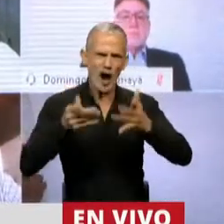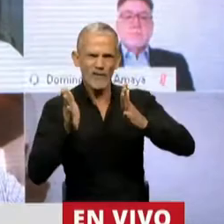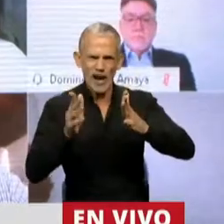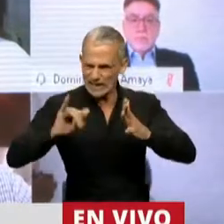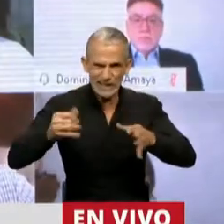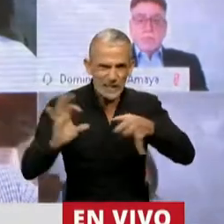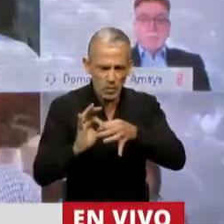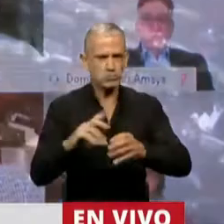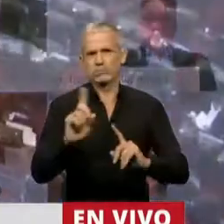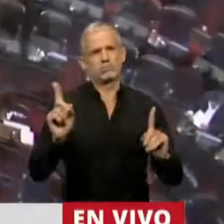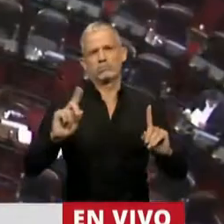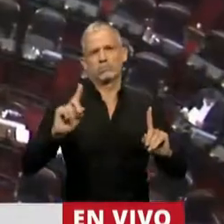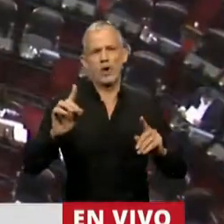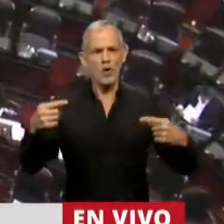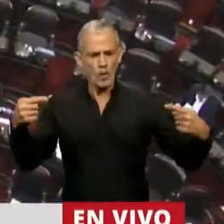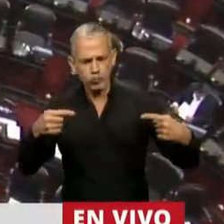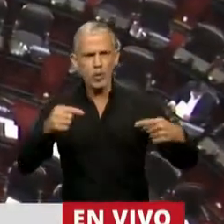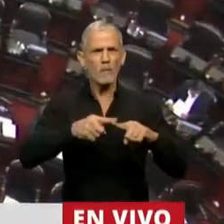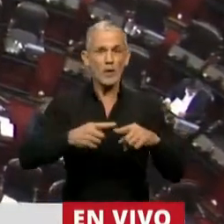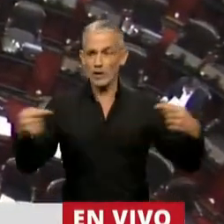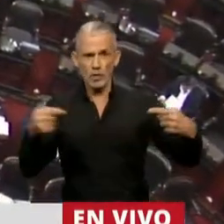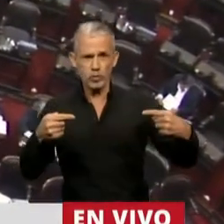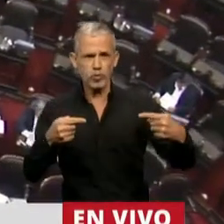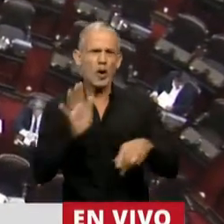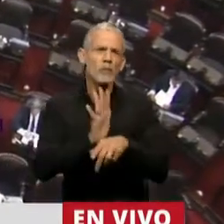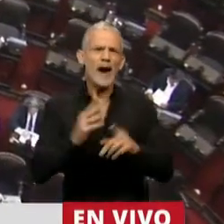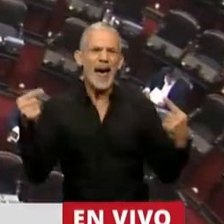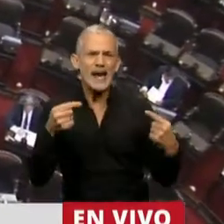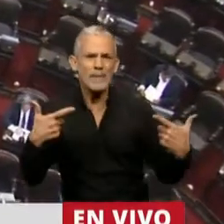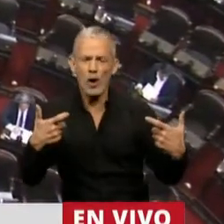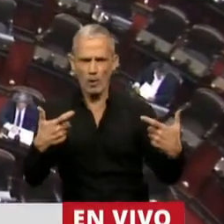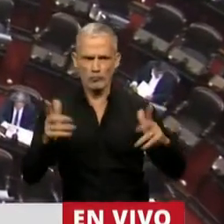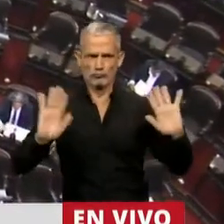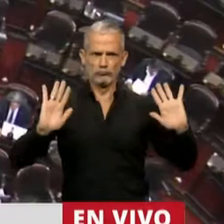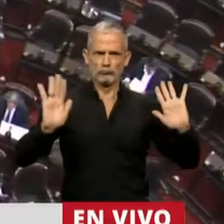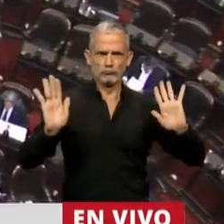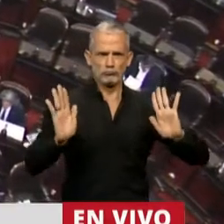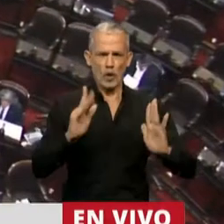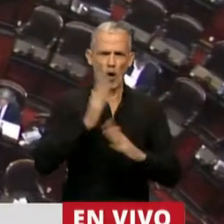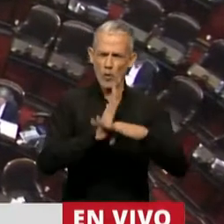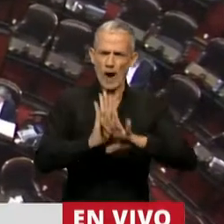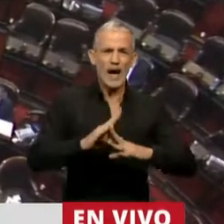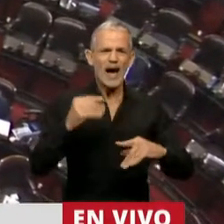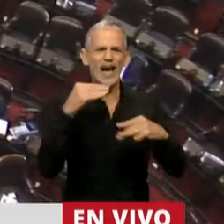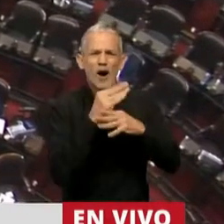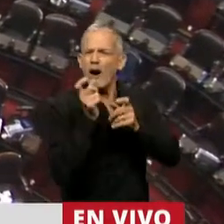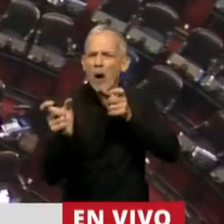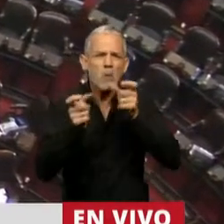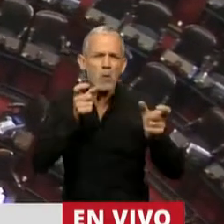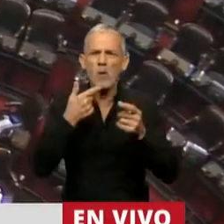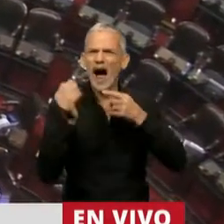Nunca más el adversario político puede ser considerado un enemigo. Nunca más nuestro lenguaje debe